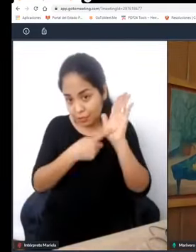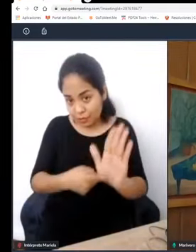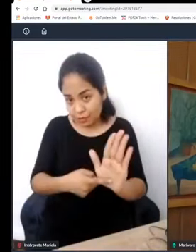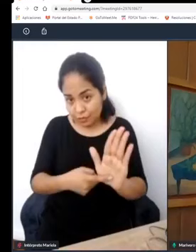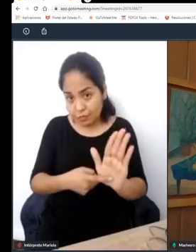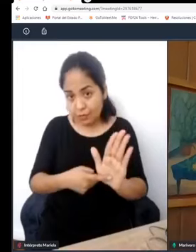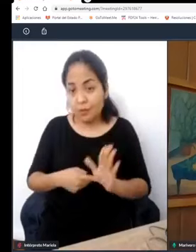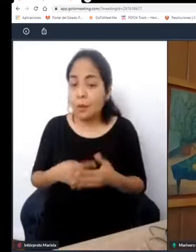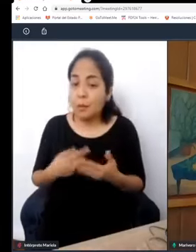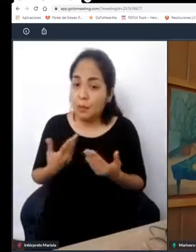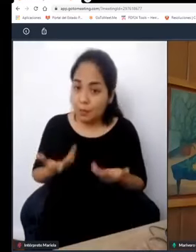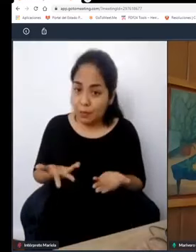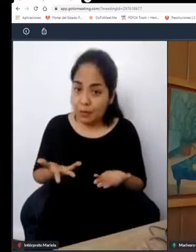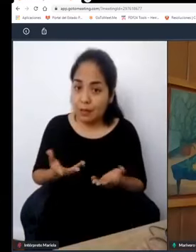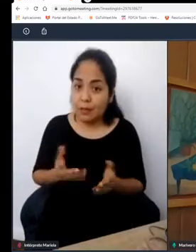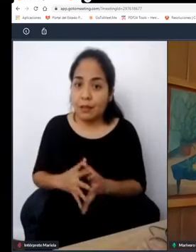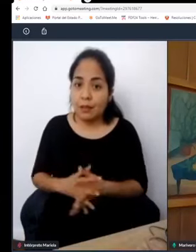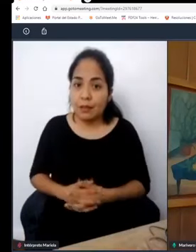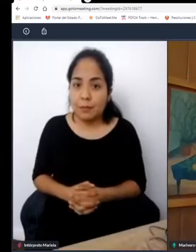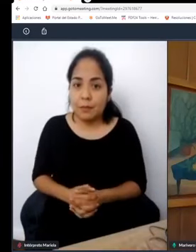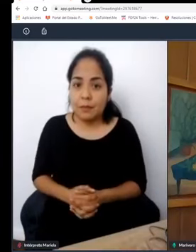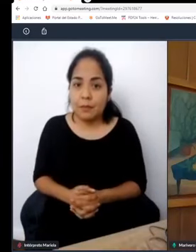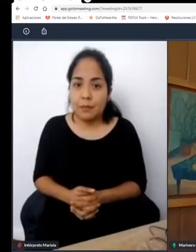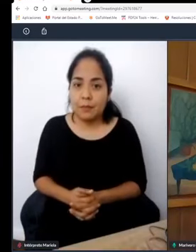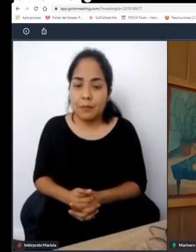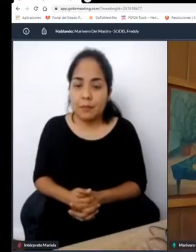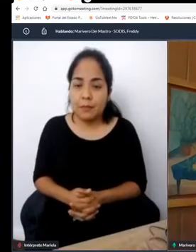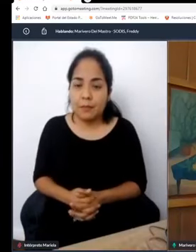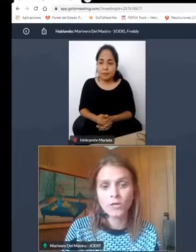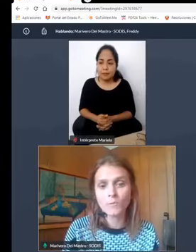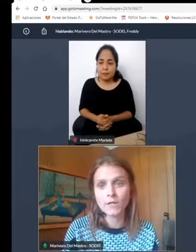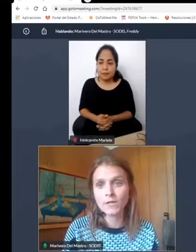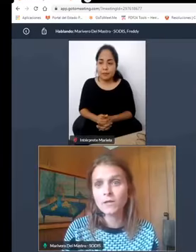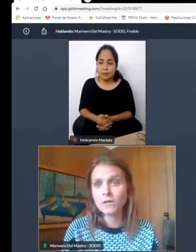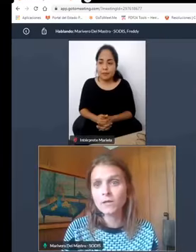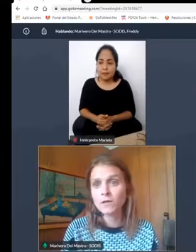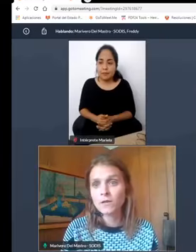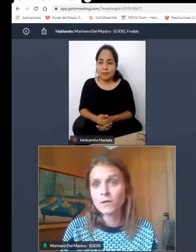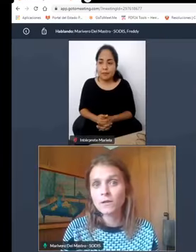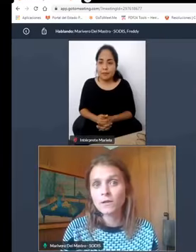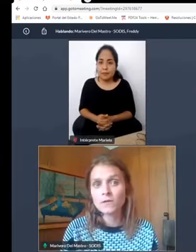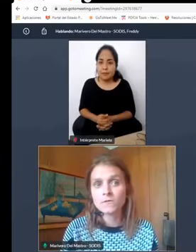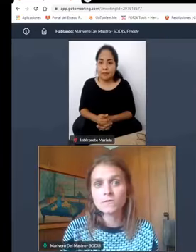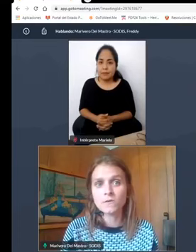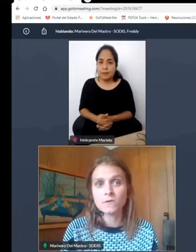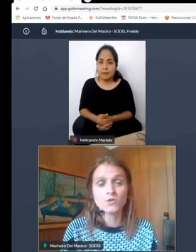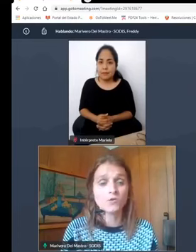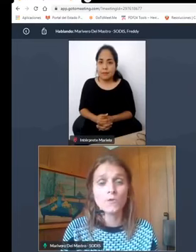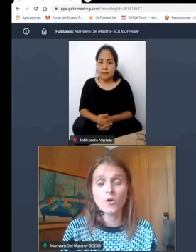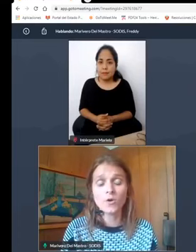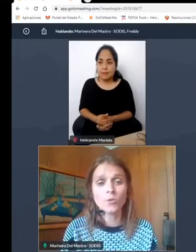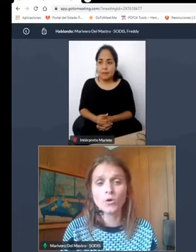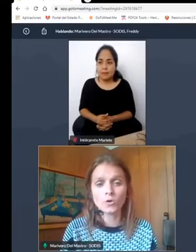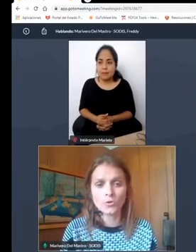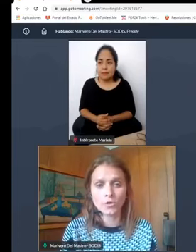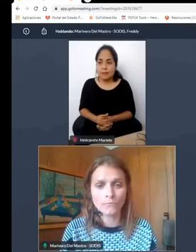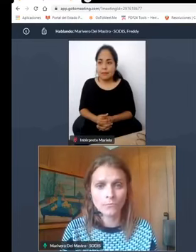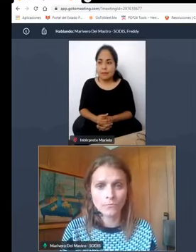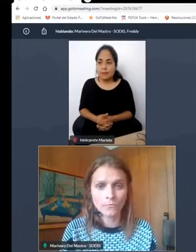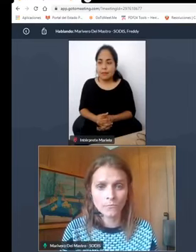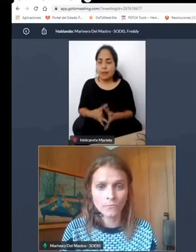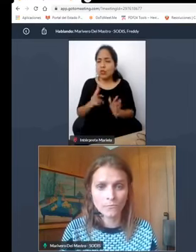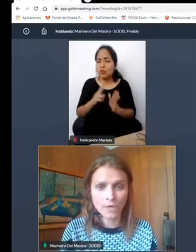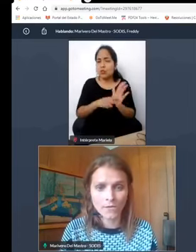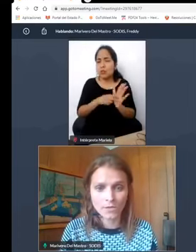No sé si lo podrían compartir. Sí, es un video muy corto